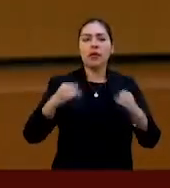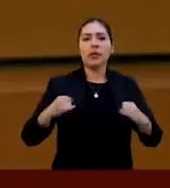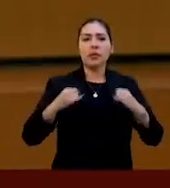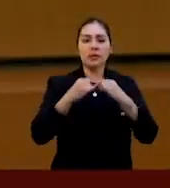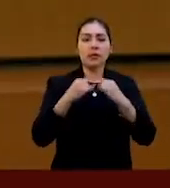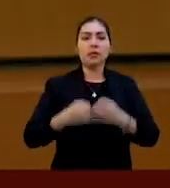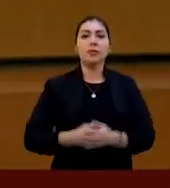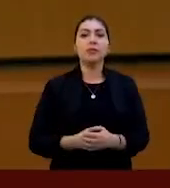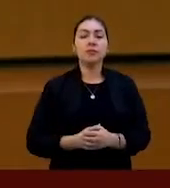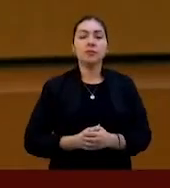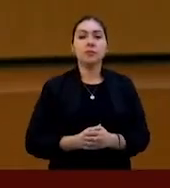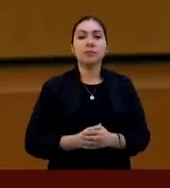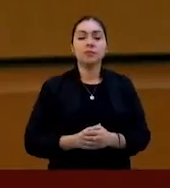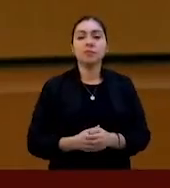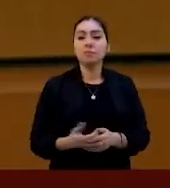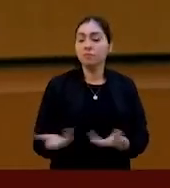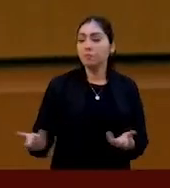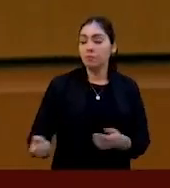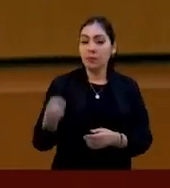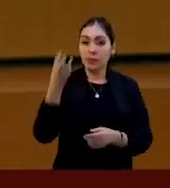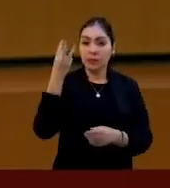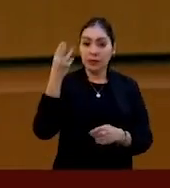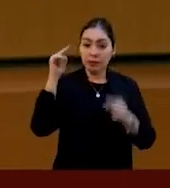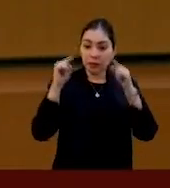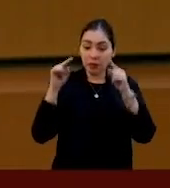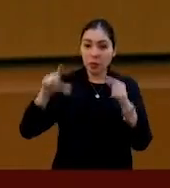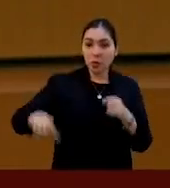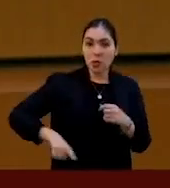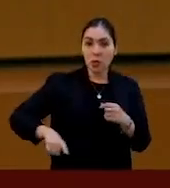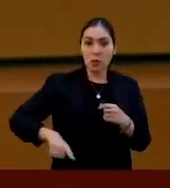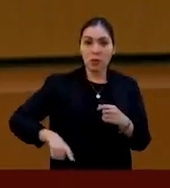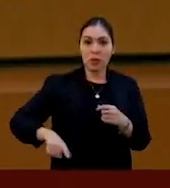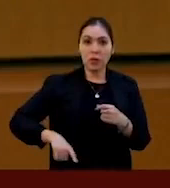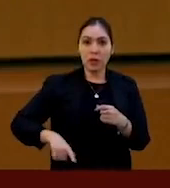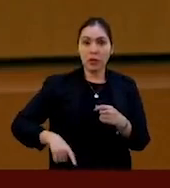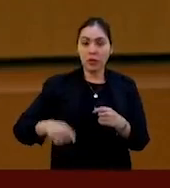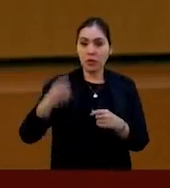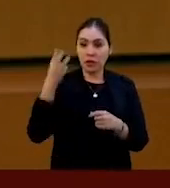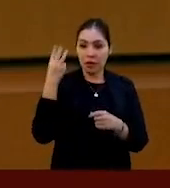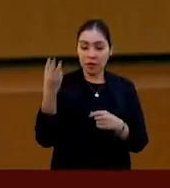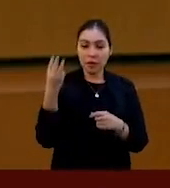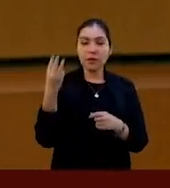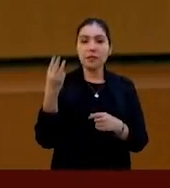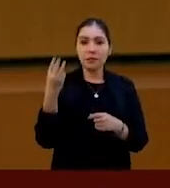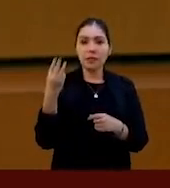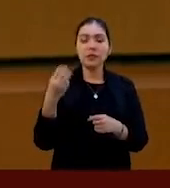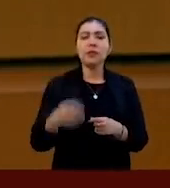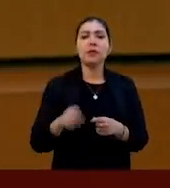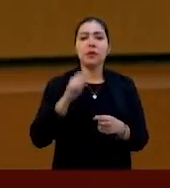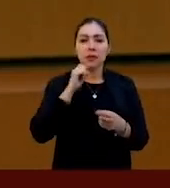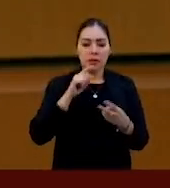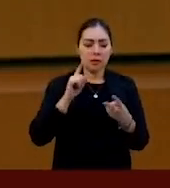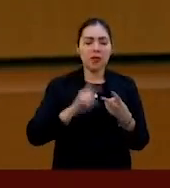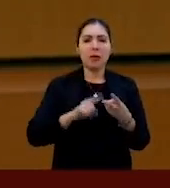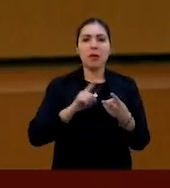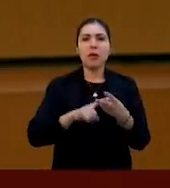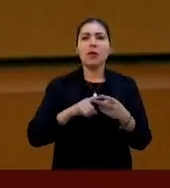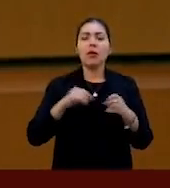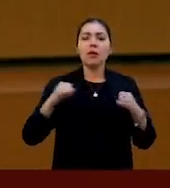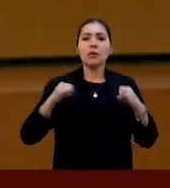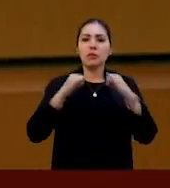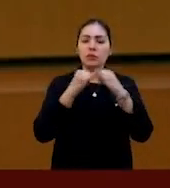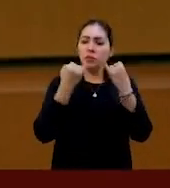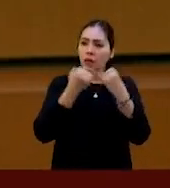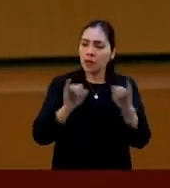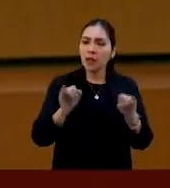los tres poderes del Estado, en los tres niveles de gobierno, en los órganos autónomos y sí